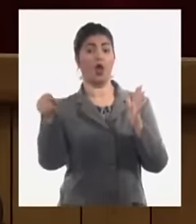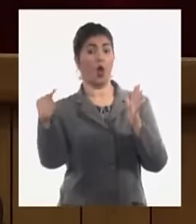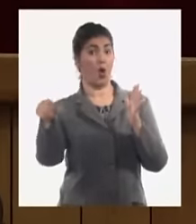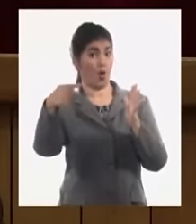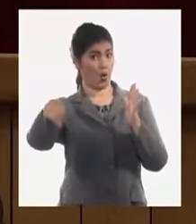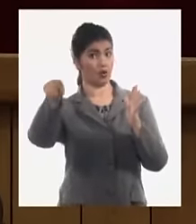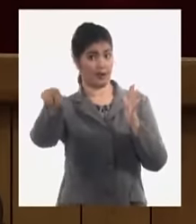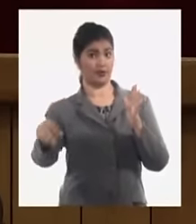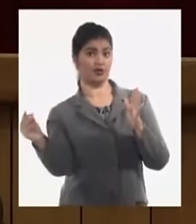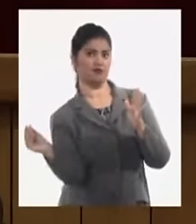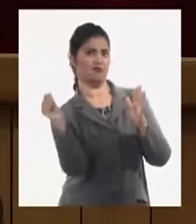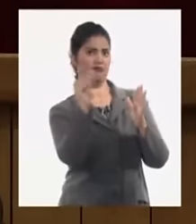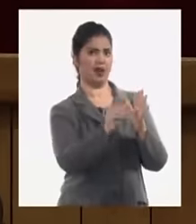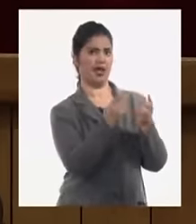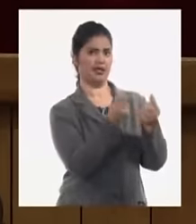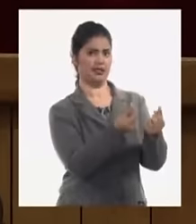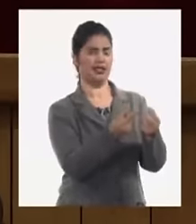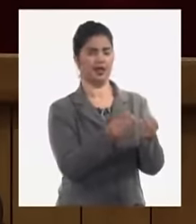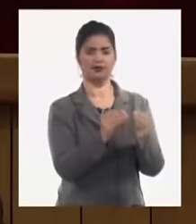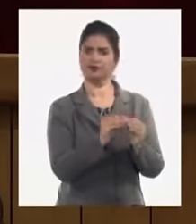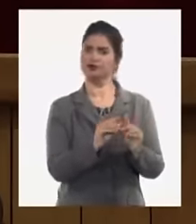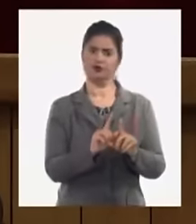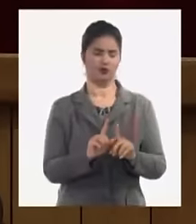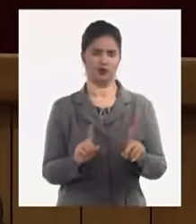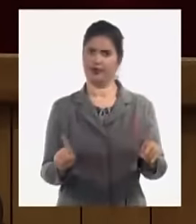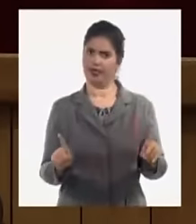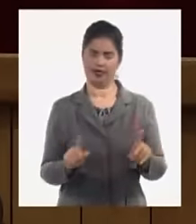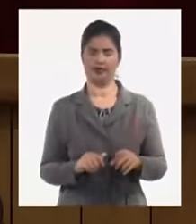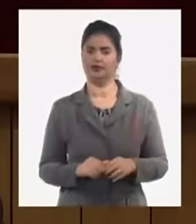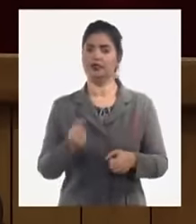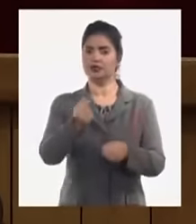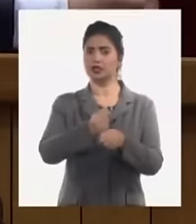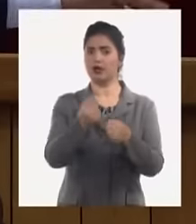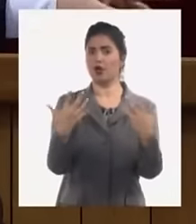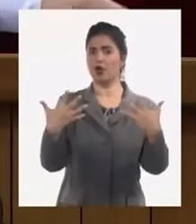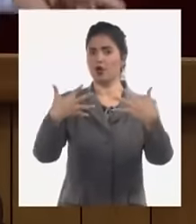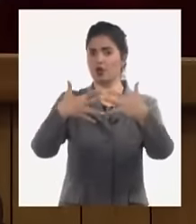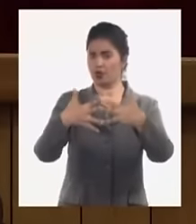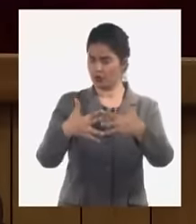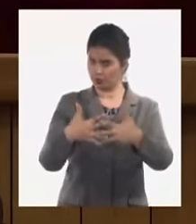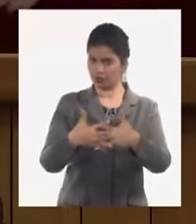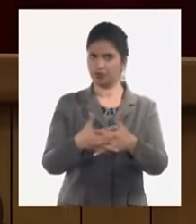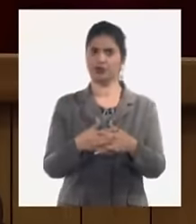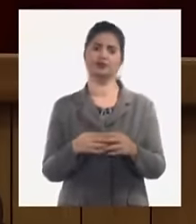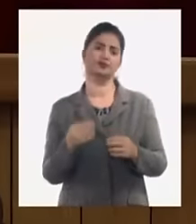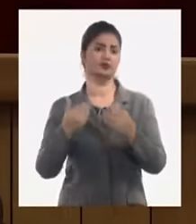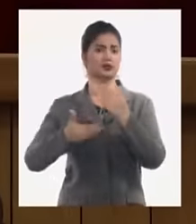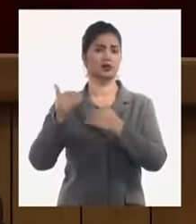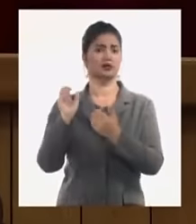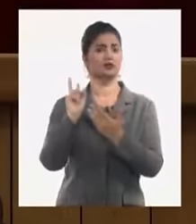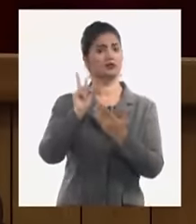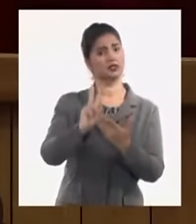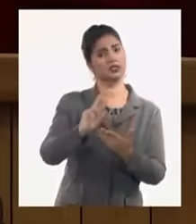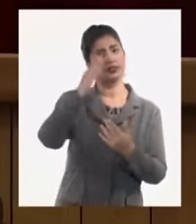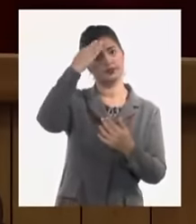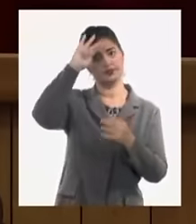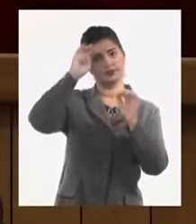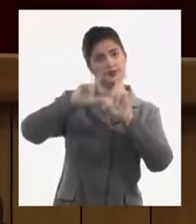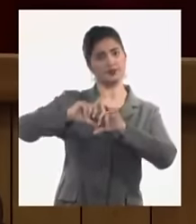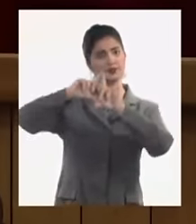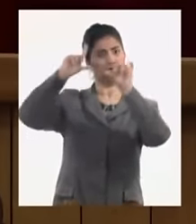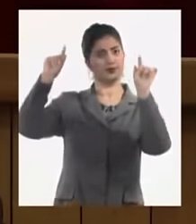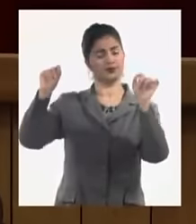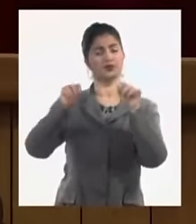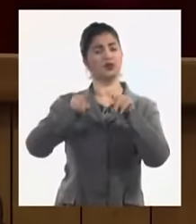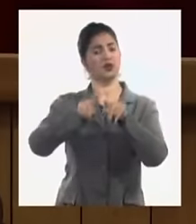que tiene que ser un complemento pero el colmo los colmos y en visita que hemos hecho también el compañero Salvador nos hemos